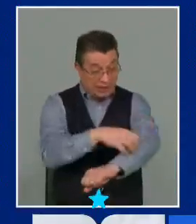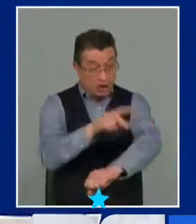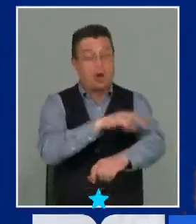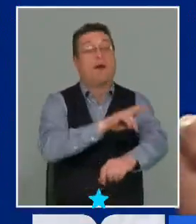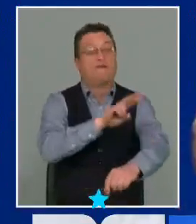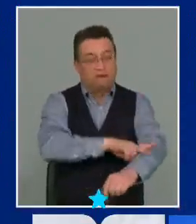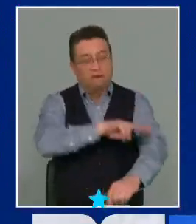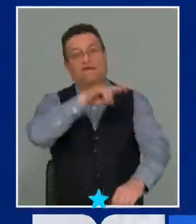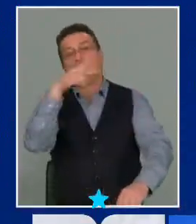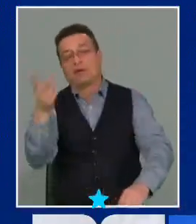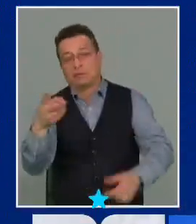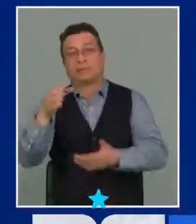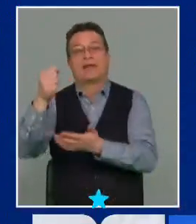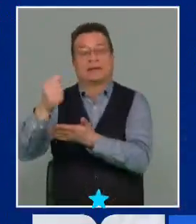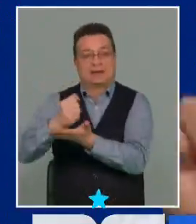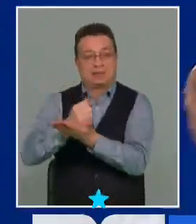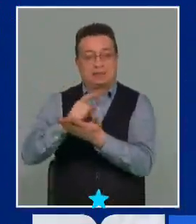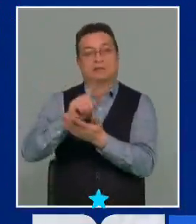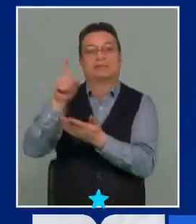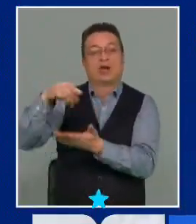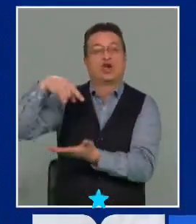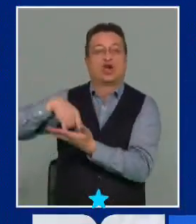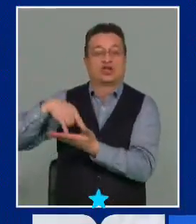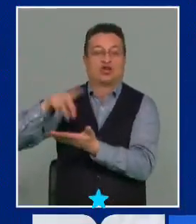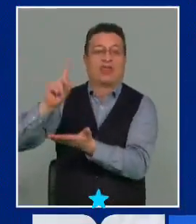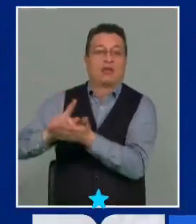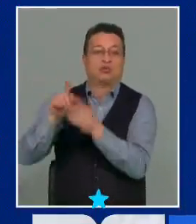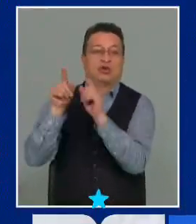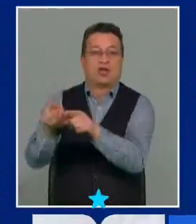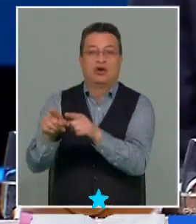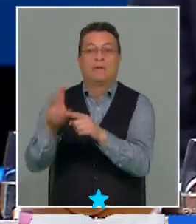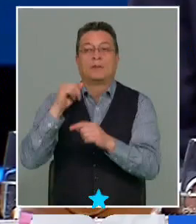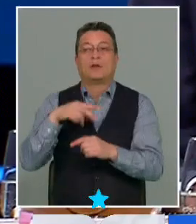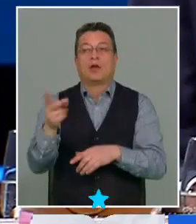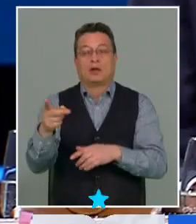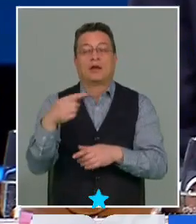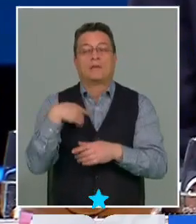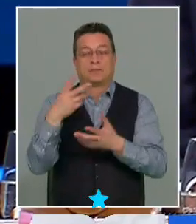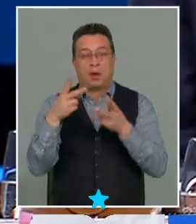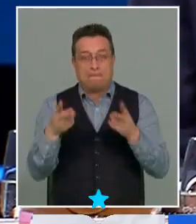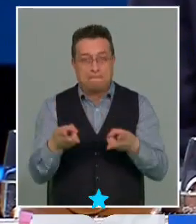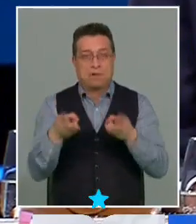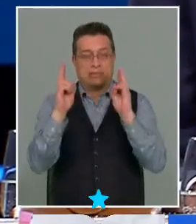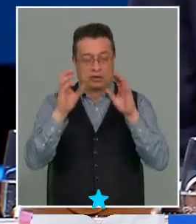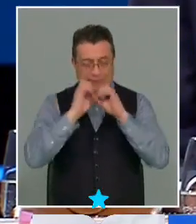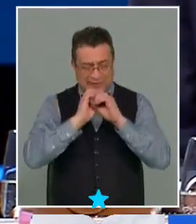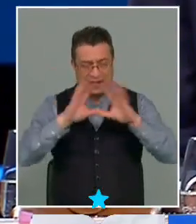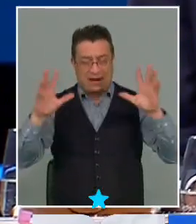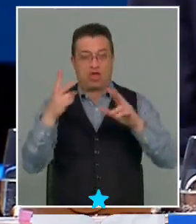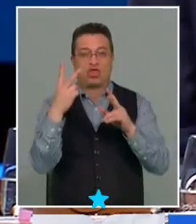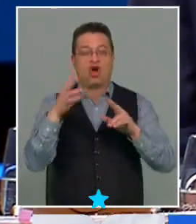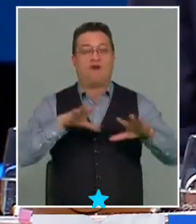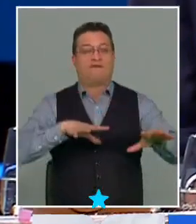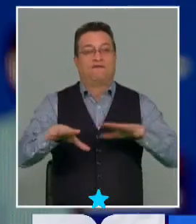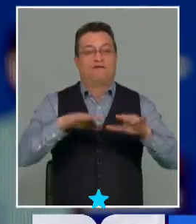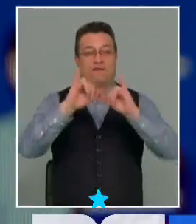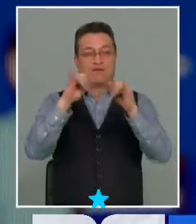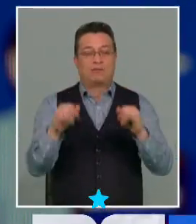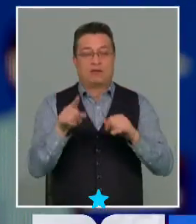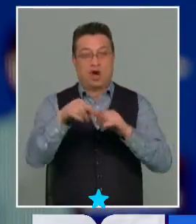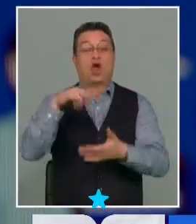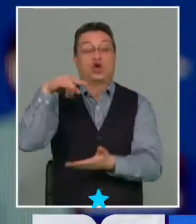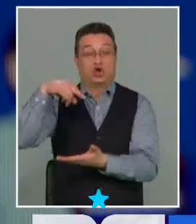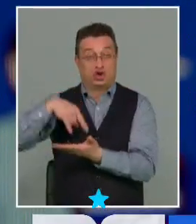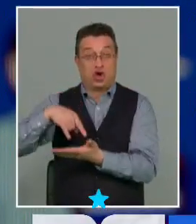vuelve, por lo tanto, su tramitación y termina en el Congreso de las Diputadas, por lo tanto, permite definirlo de dos maneras. Uno, que es un Congreso